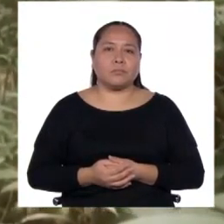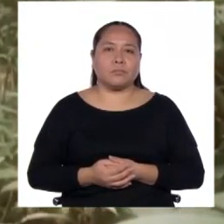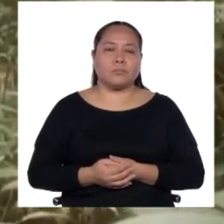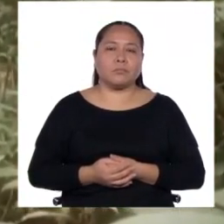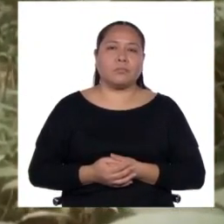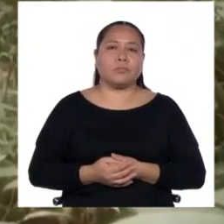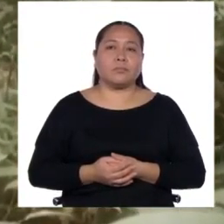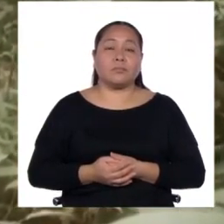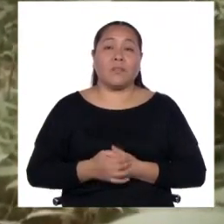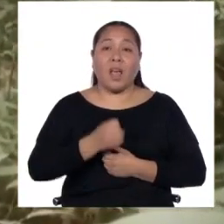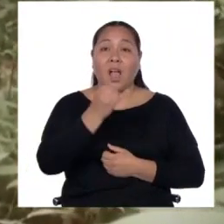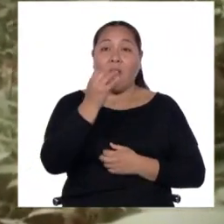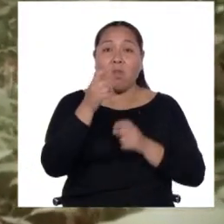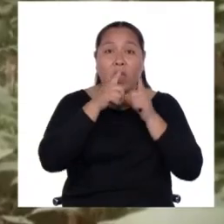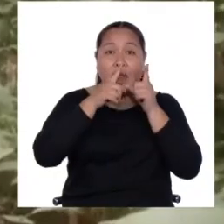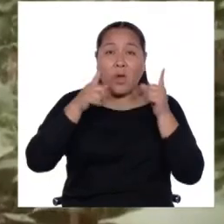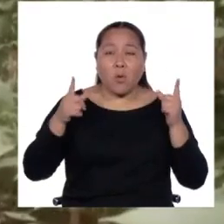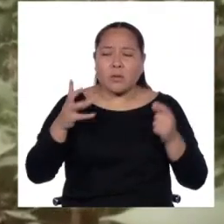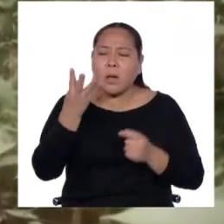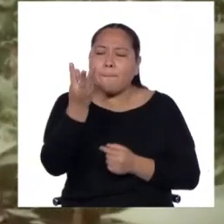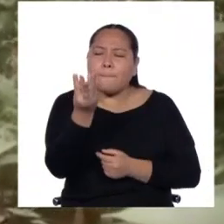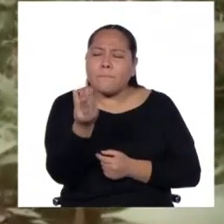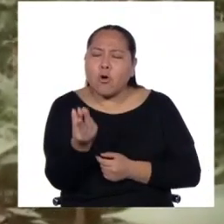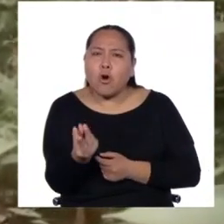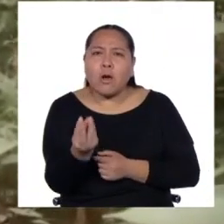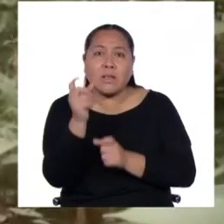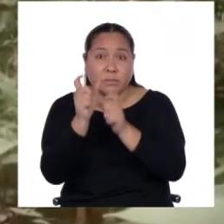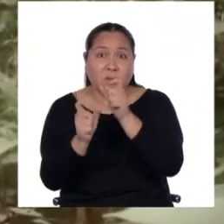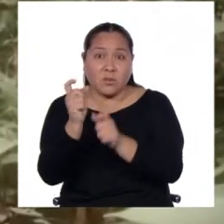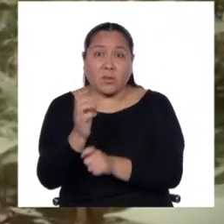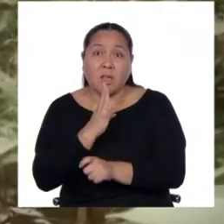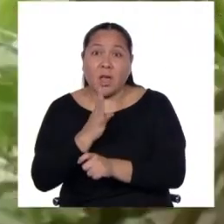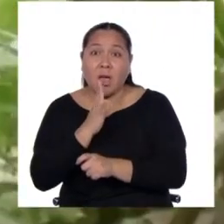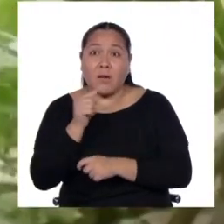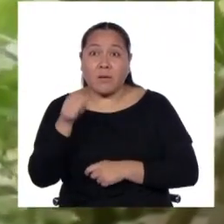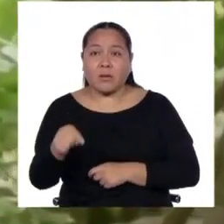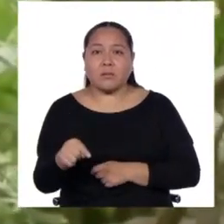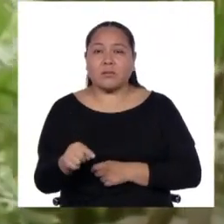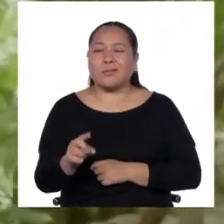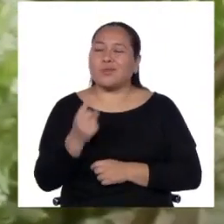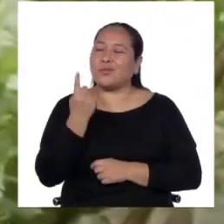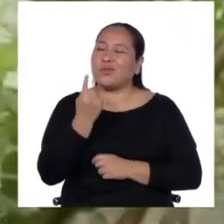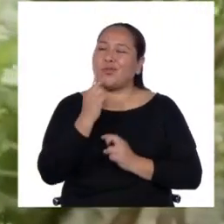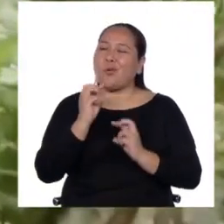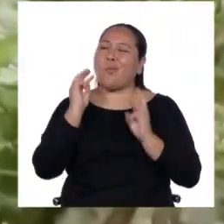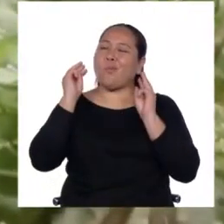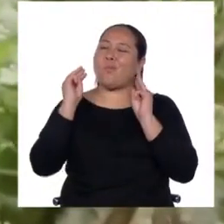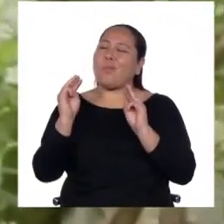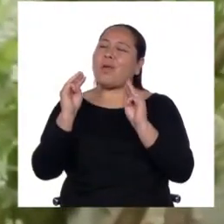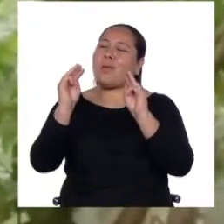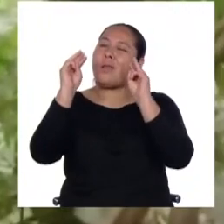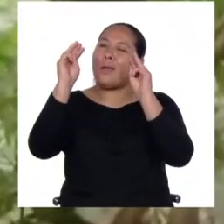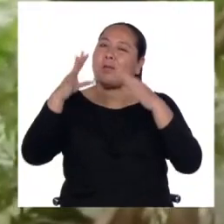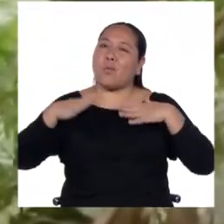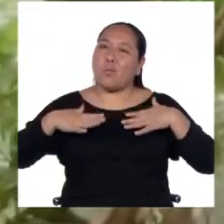Hay lenguas con poquísimos hablantes y a las que solo un milagro podría salvar.